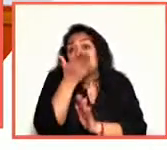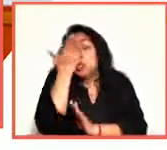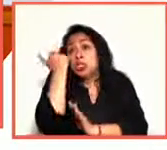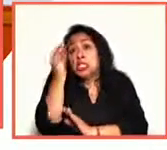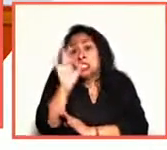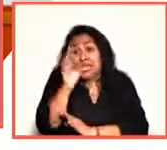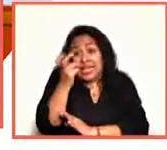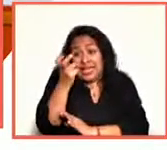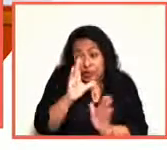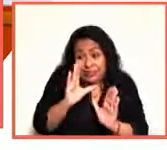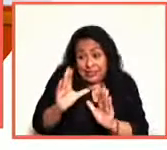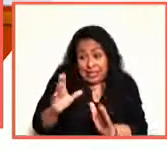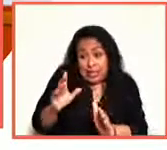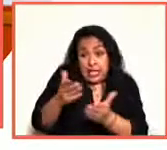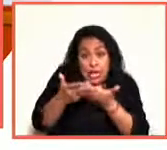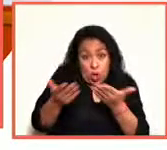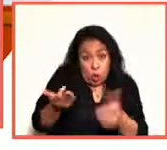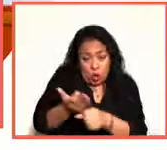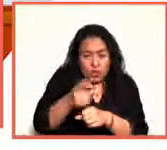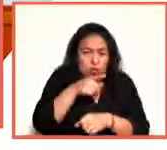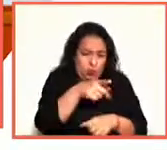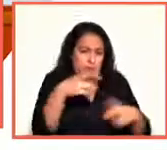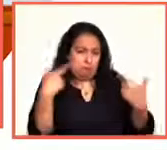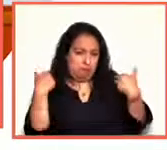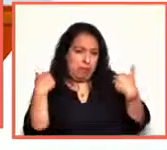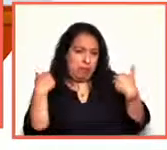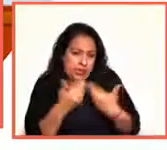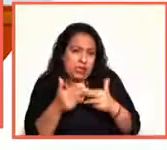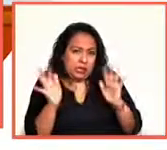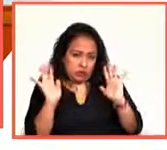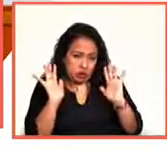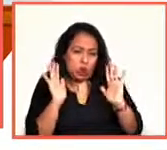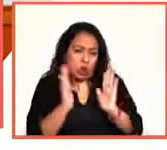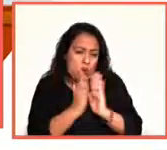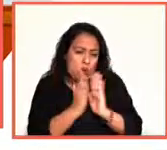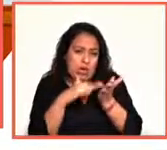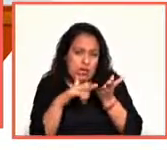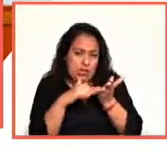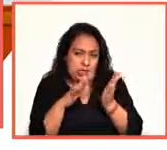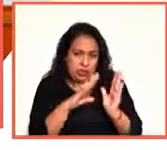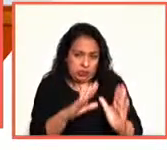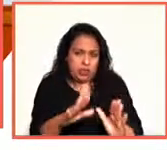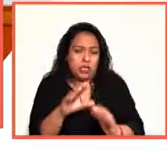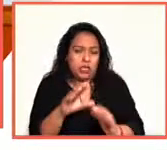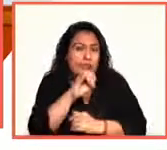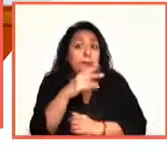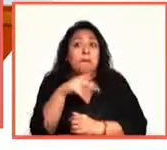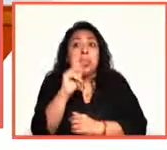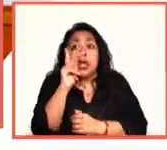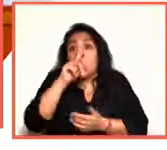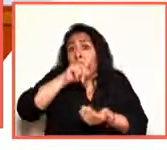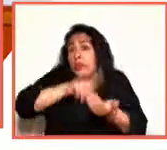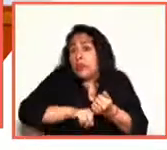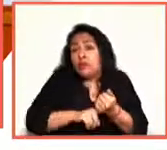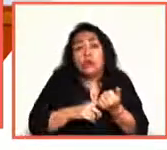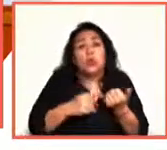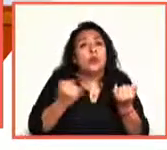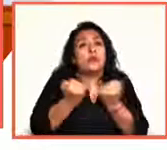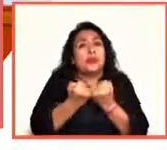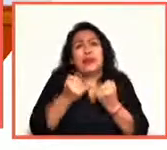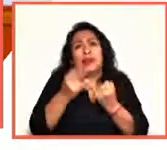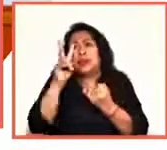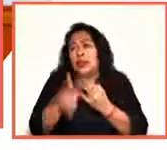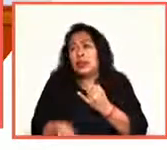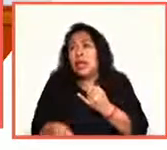se enseña en la actualidad, tú como profesor, bueno, obviamente de literatura lo has hecho, pero que forman parte de un bagaje